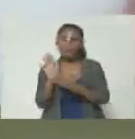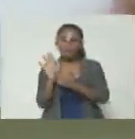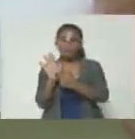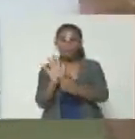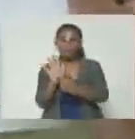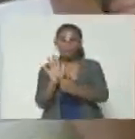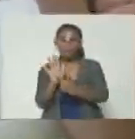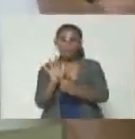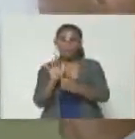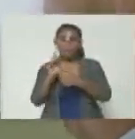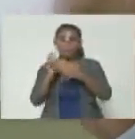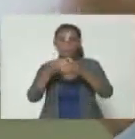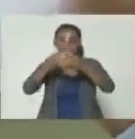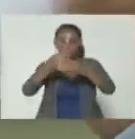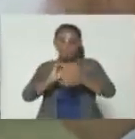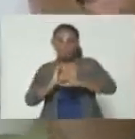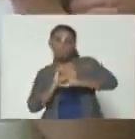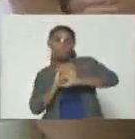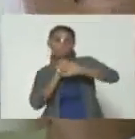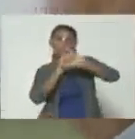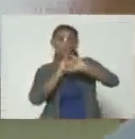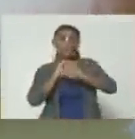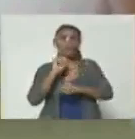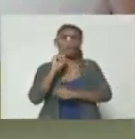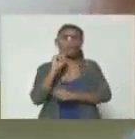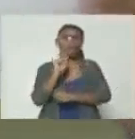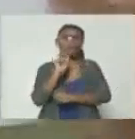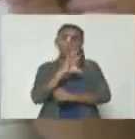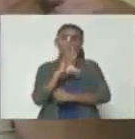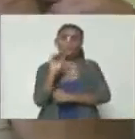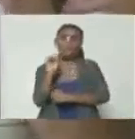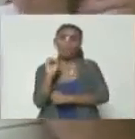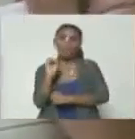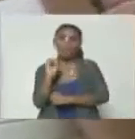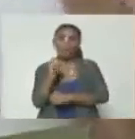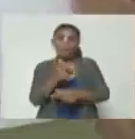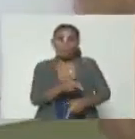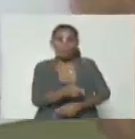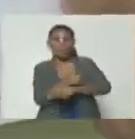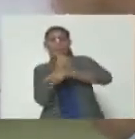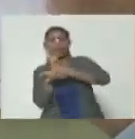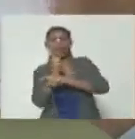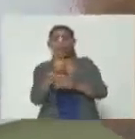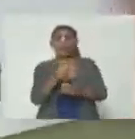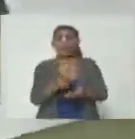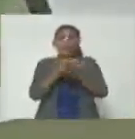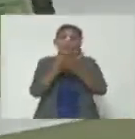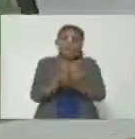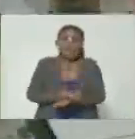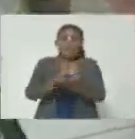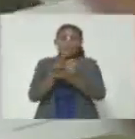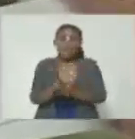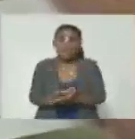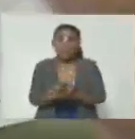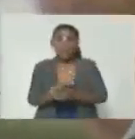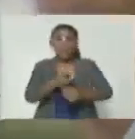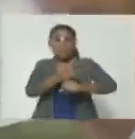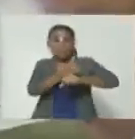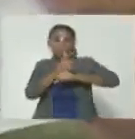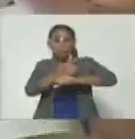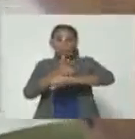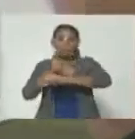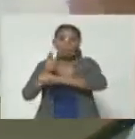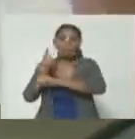los lanzacohetes las puntos 50 las ametralladoras los kilos y kilos de proyectiles que